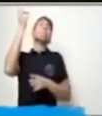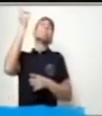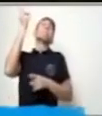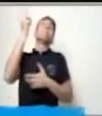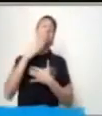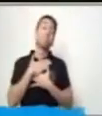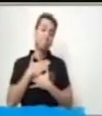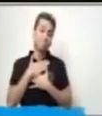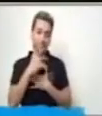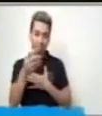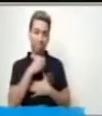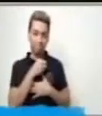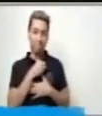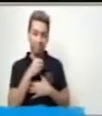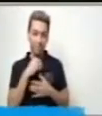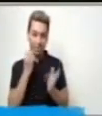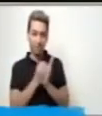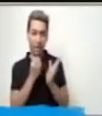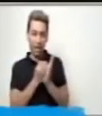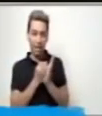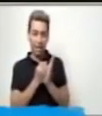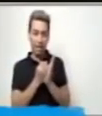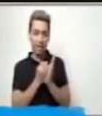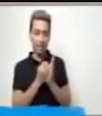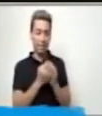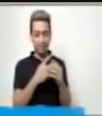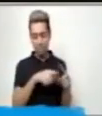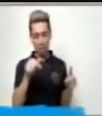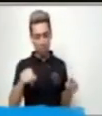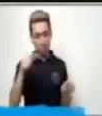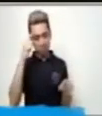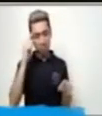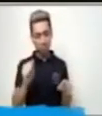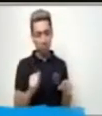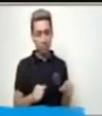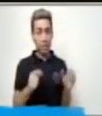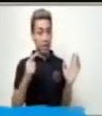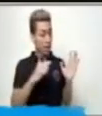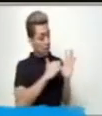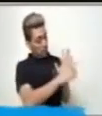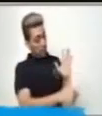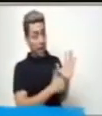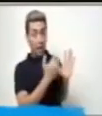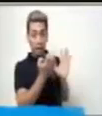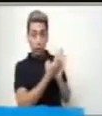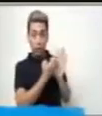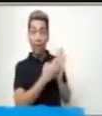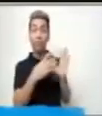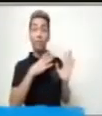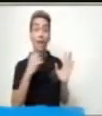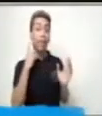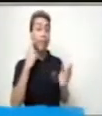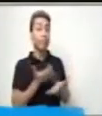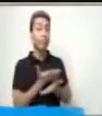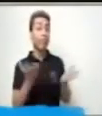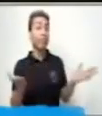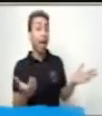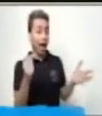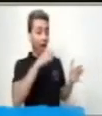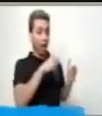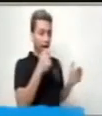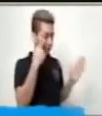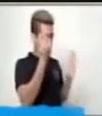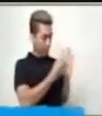lo recordaremos. En la escuela hay una tienda escolar. ¿Qué es lo que venden en esta